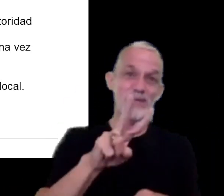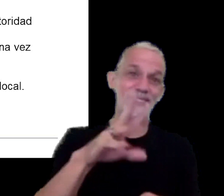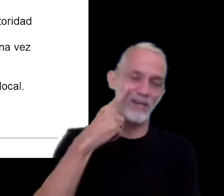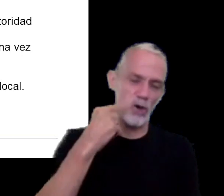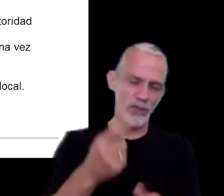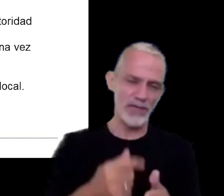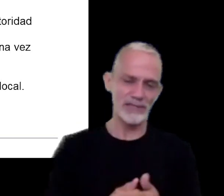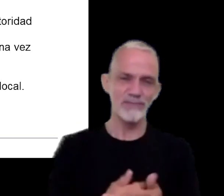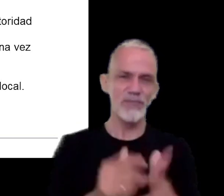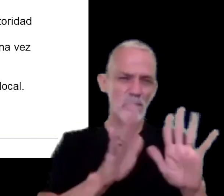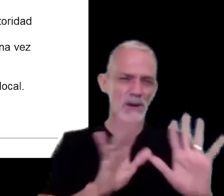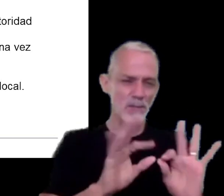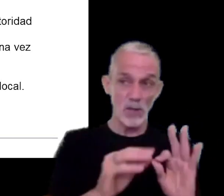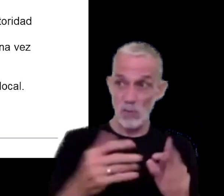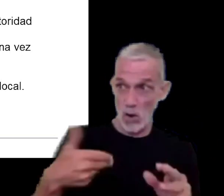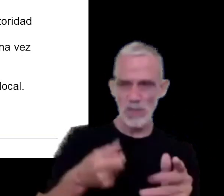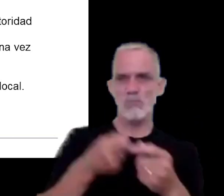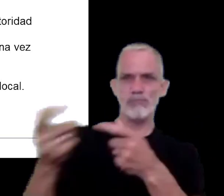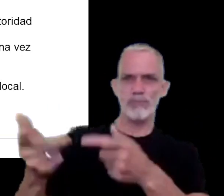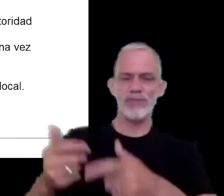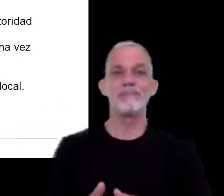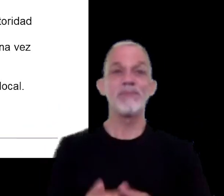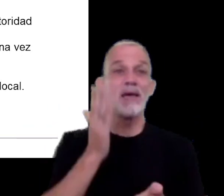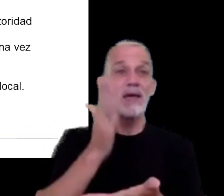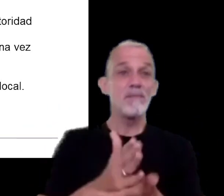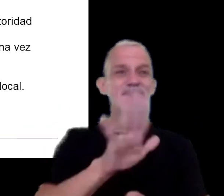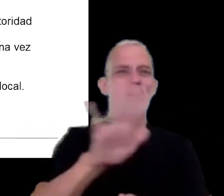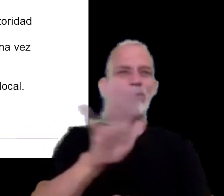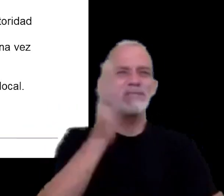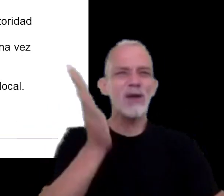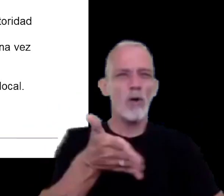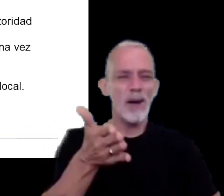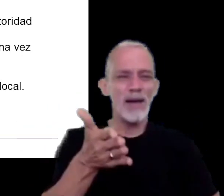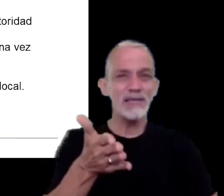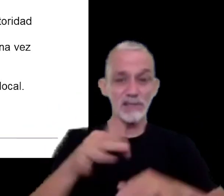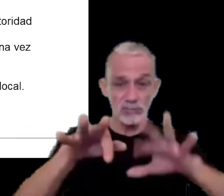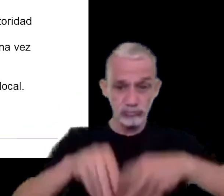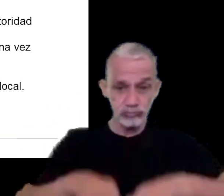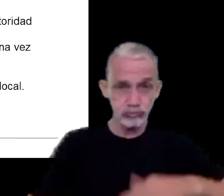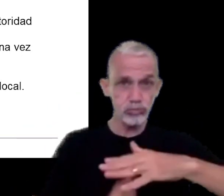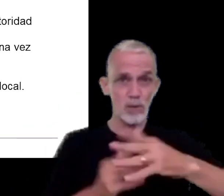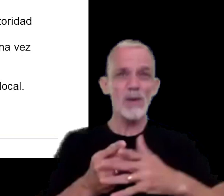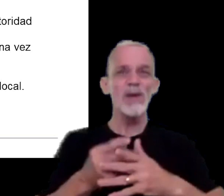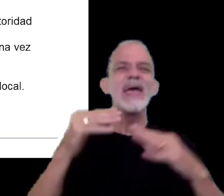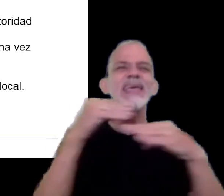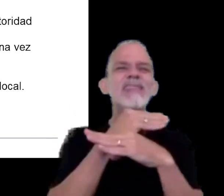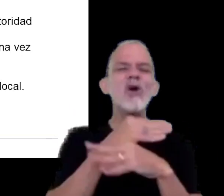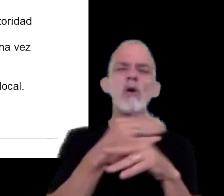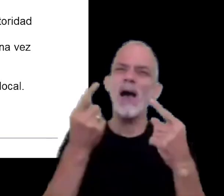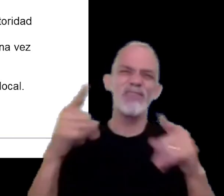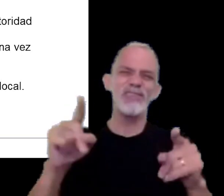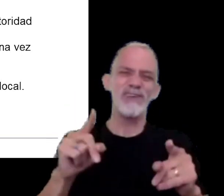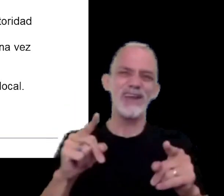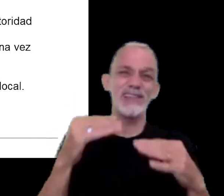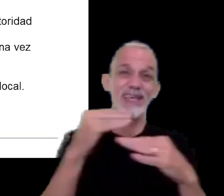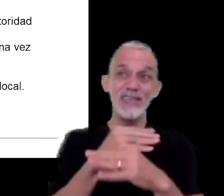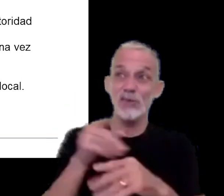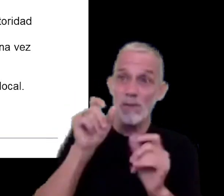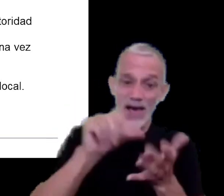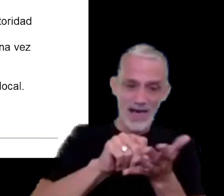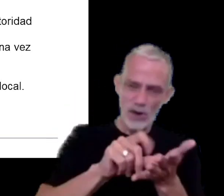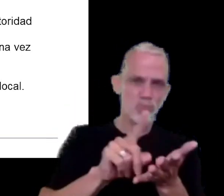algo más de la mitad de los países permiten que el master file se pueda presentar en un idioma distinto del idioma local